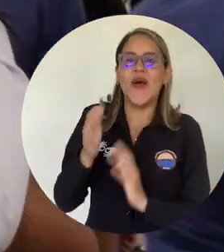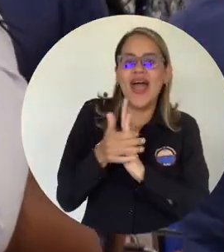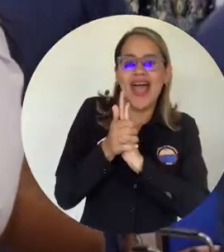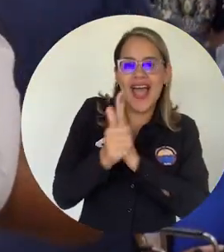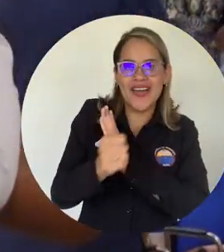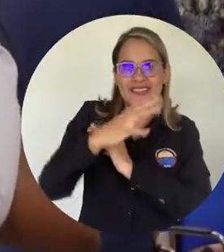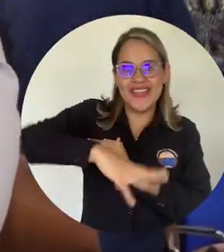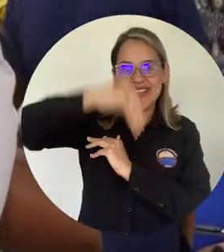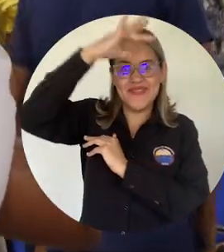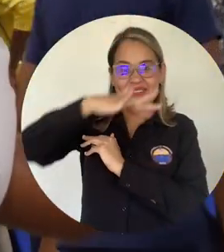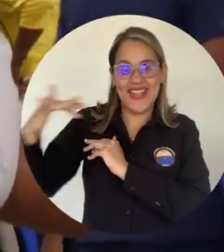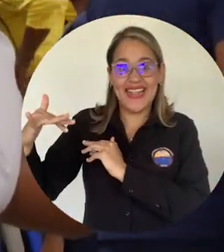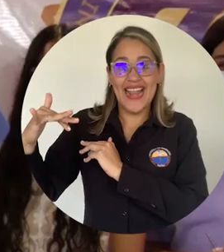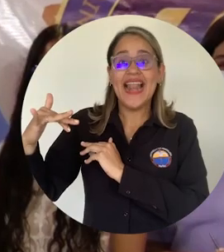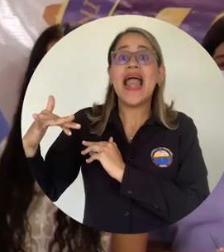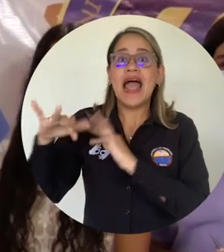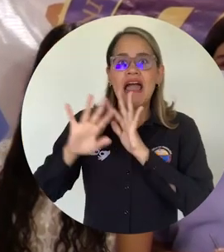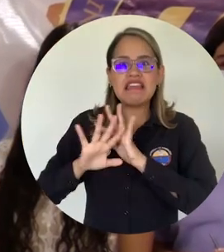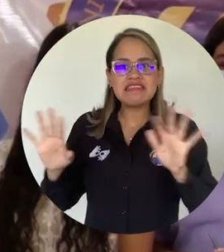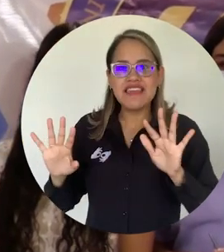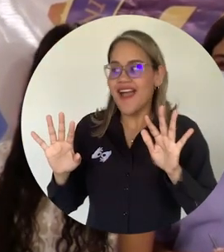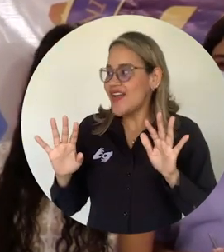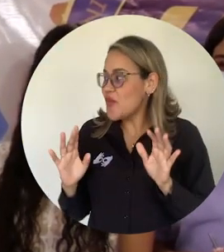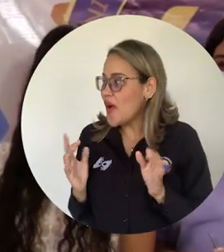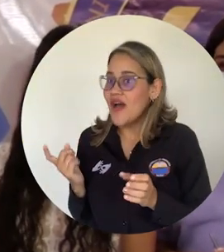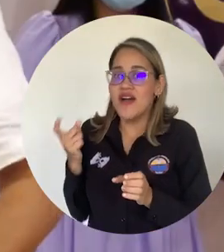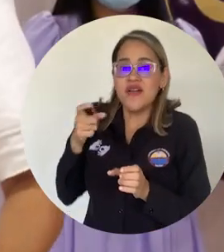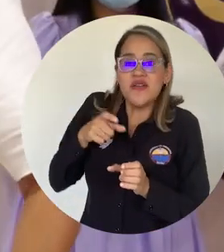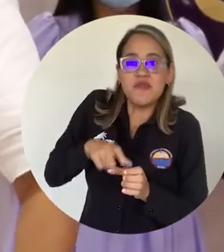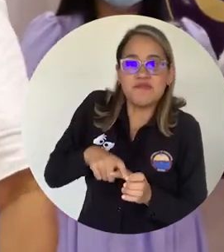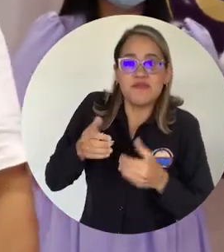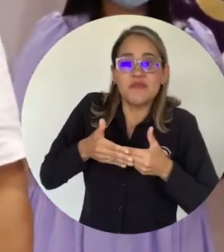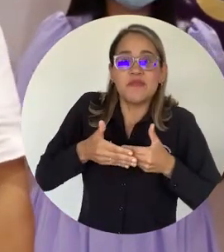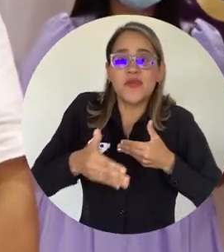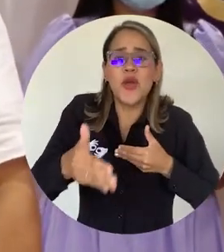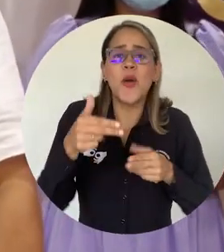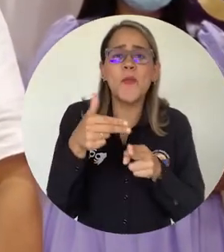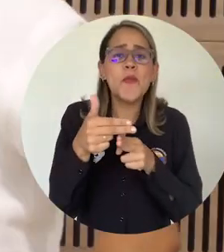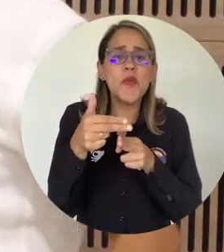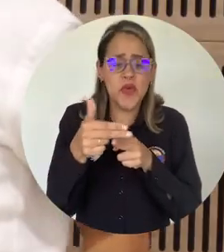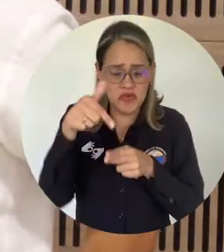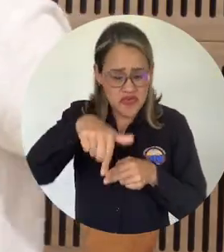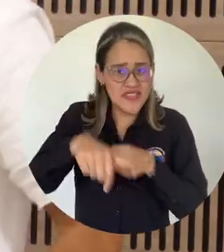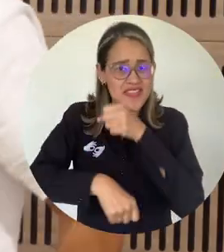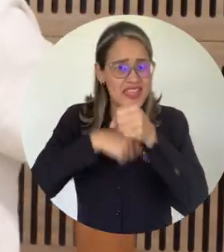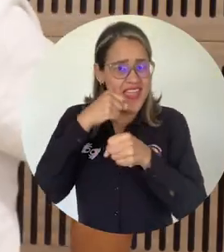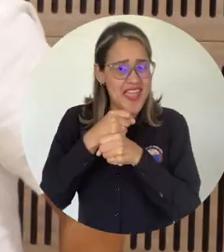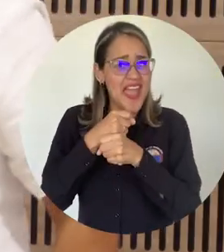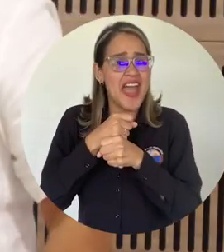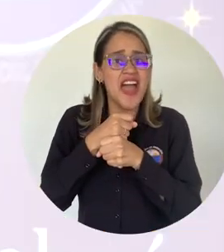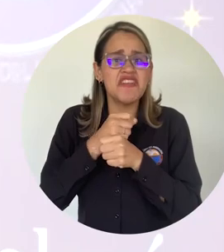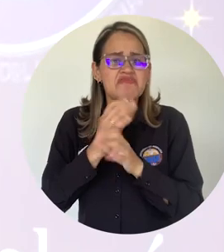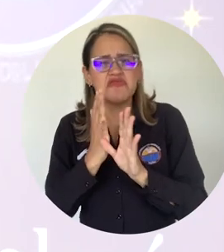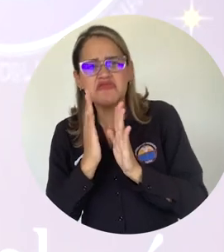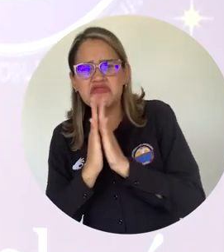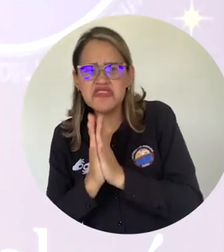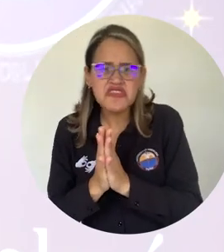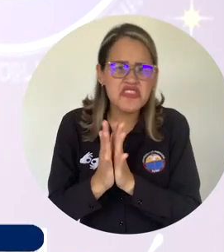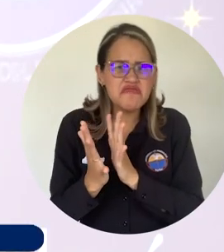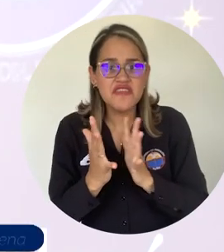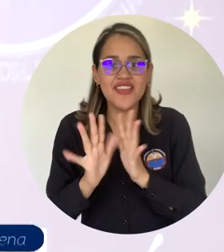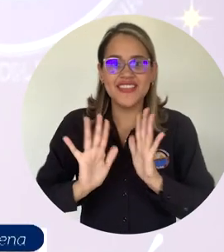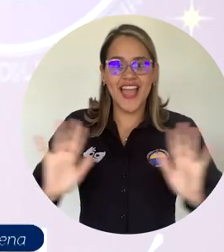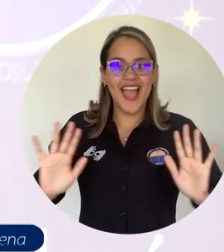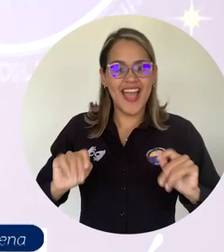beca Talento Magdalena llegaron a este punto, es decir, que ya tendremos los primeros graduados de Talento Magdalena a finalizar este año. Es un placer